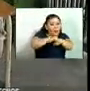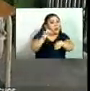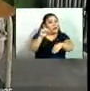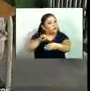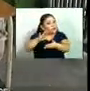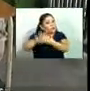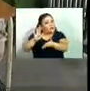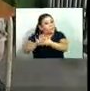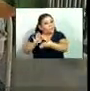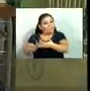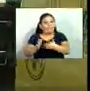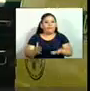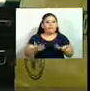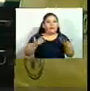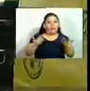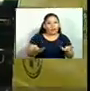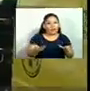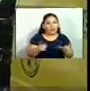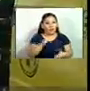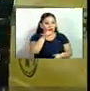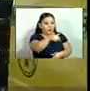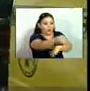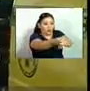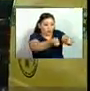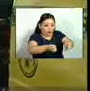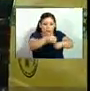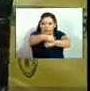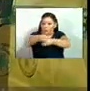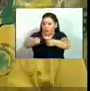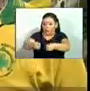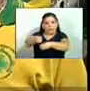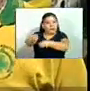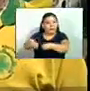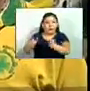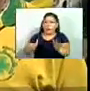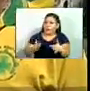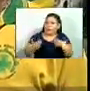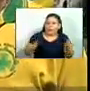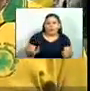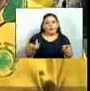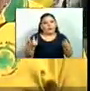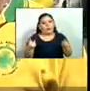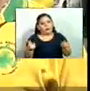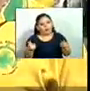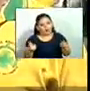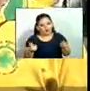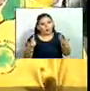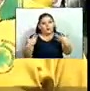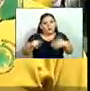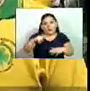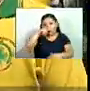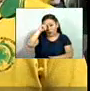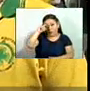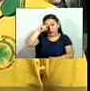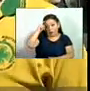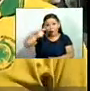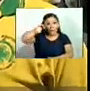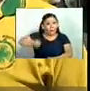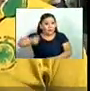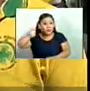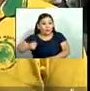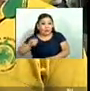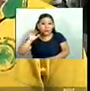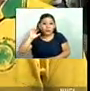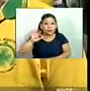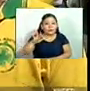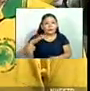gasto de que las bases han concluido. Ya no hay más recursos. Hemos trabajado cinco meses a pura